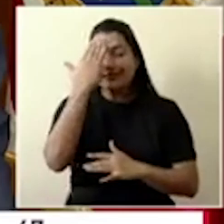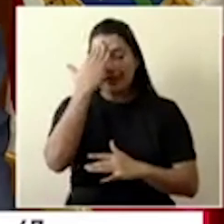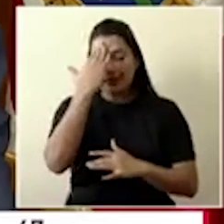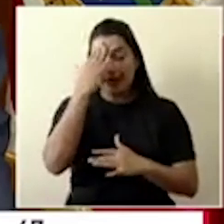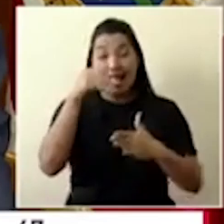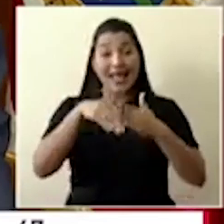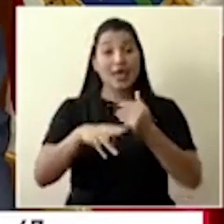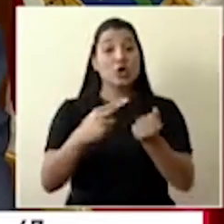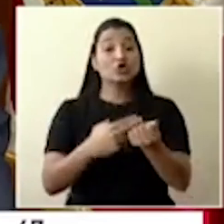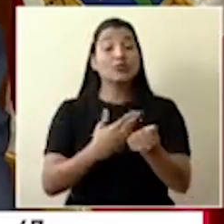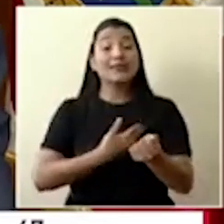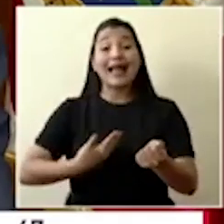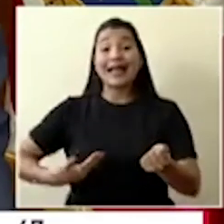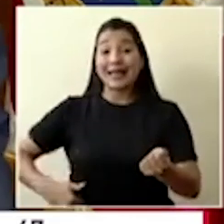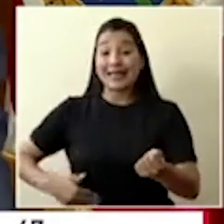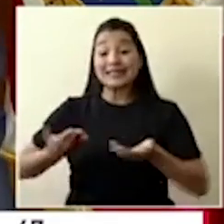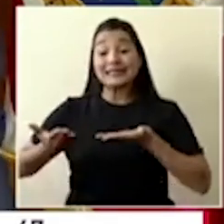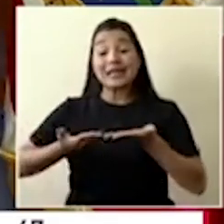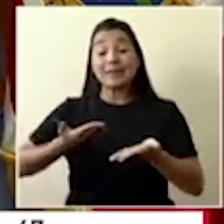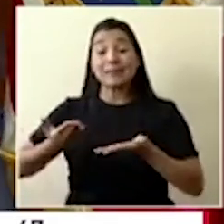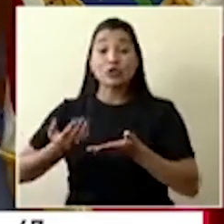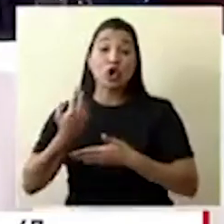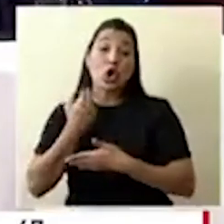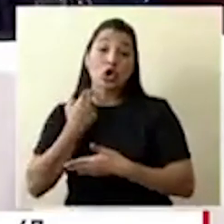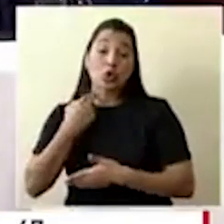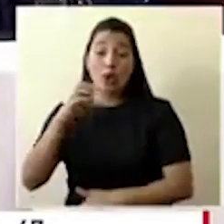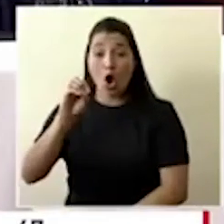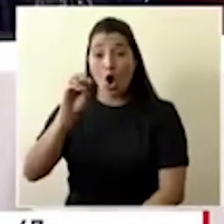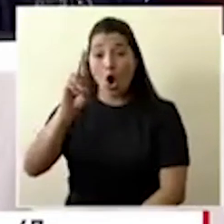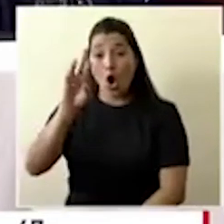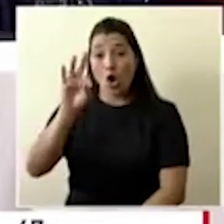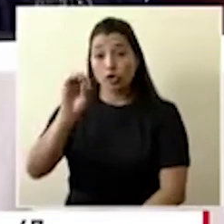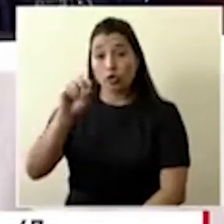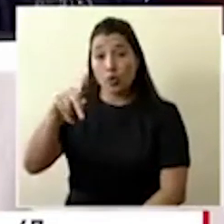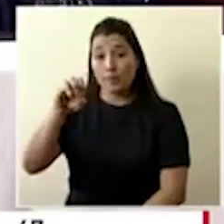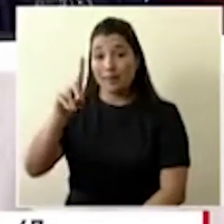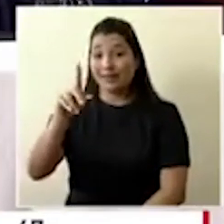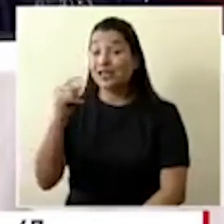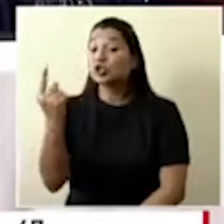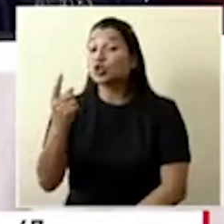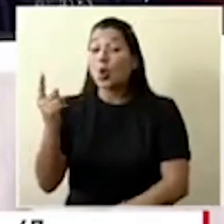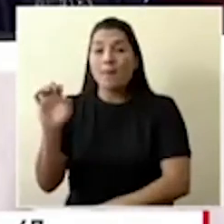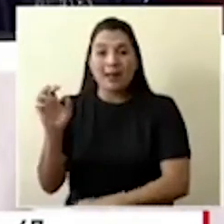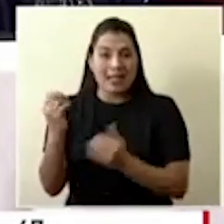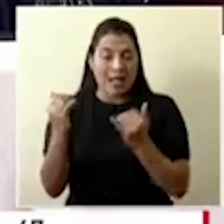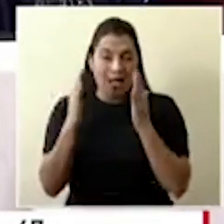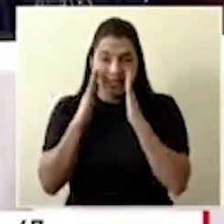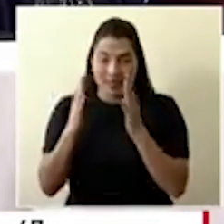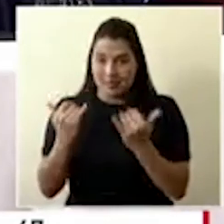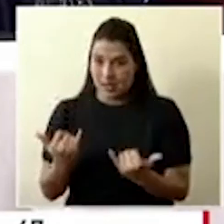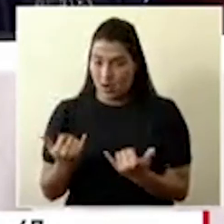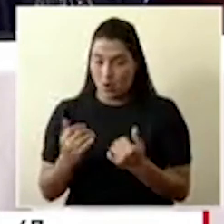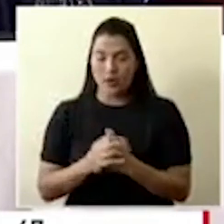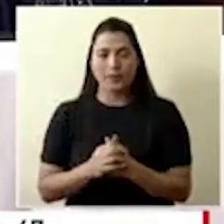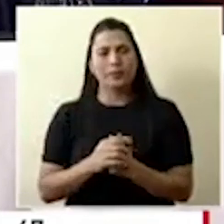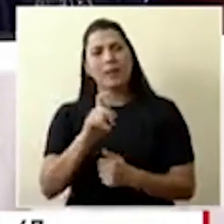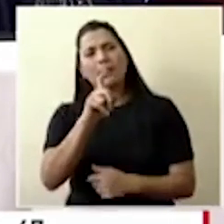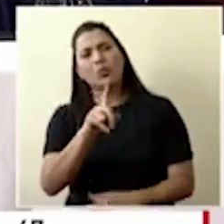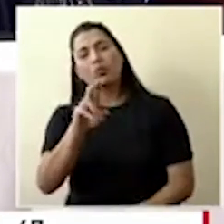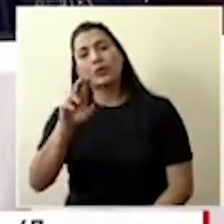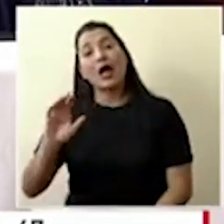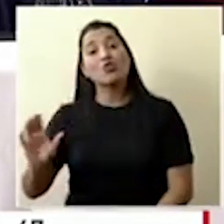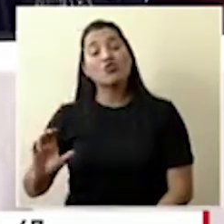casos de emergencia por trauma. Don Alexander Solís, nos consulta Radio Metrópoli. Hay varios,